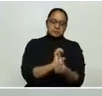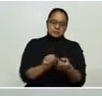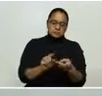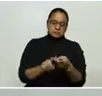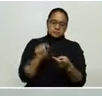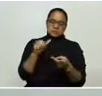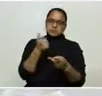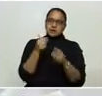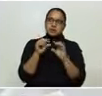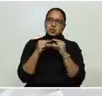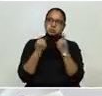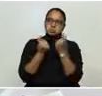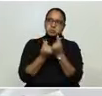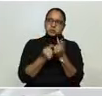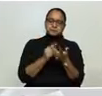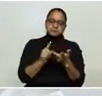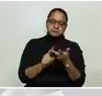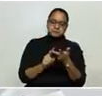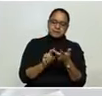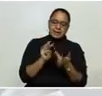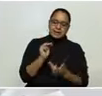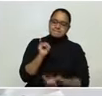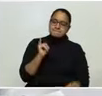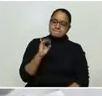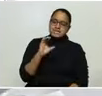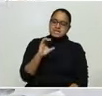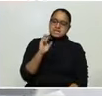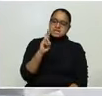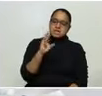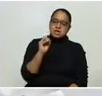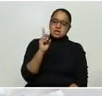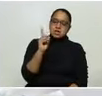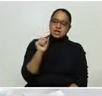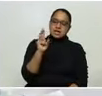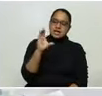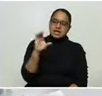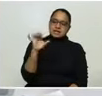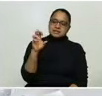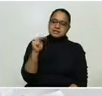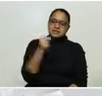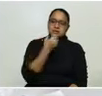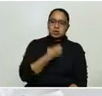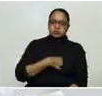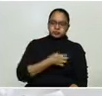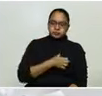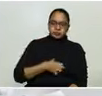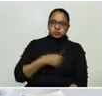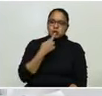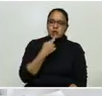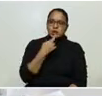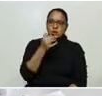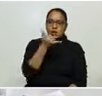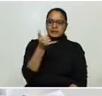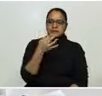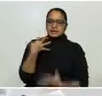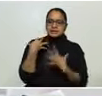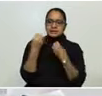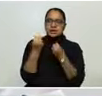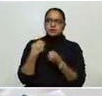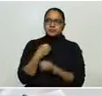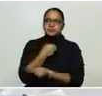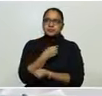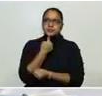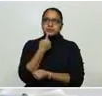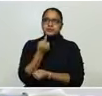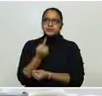grupo que está trabajando, el doctor Armando Erazo con la Cruz Roja y otro equipo de salud, viendo esta